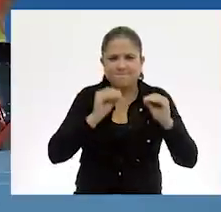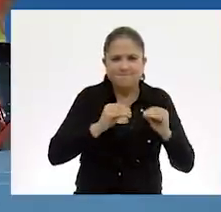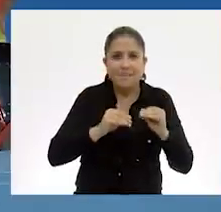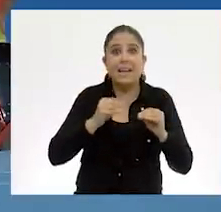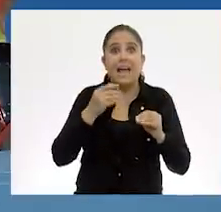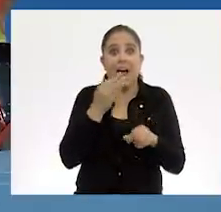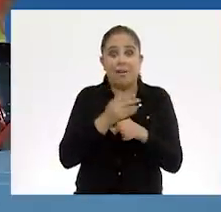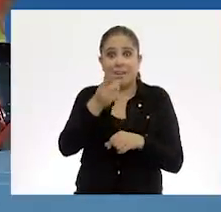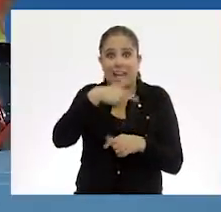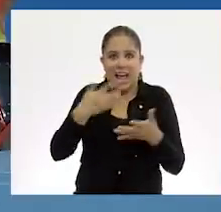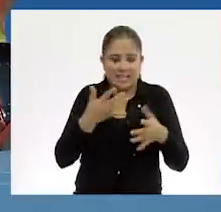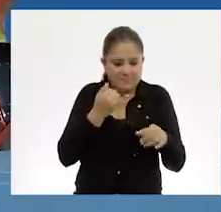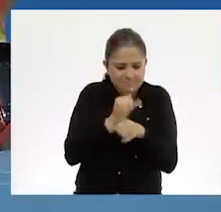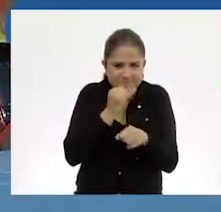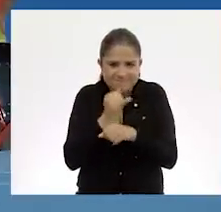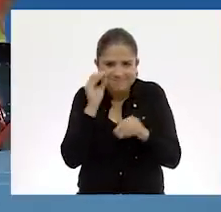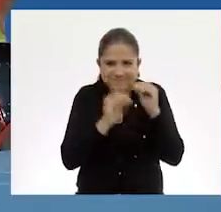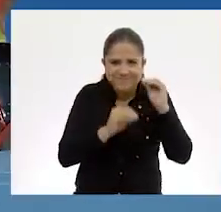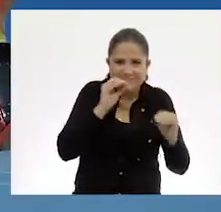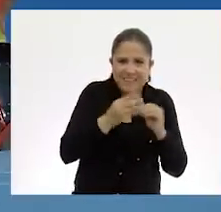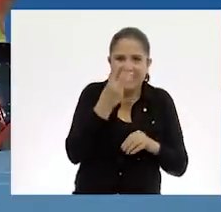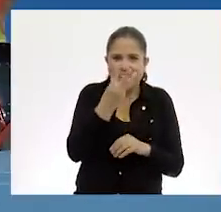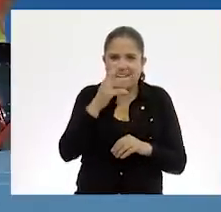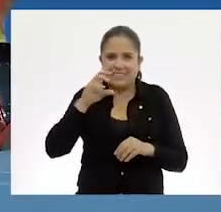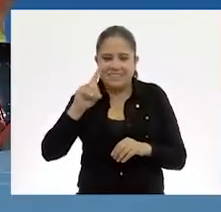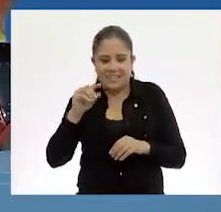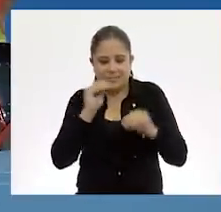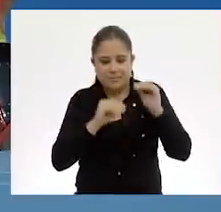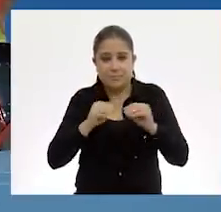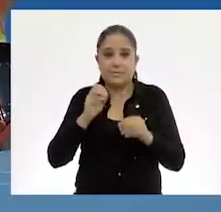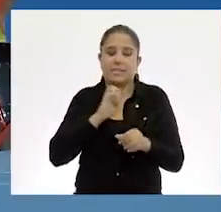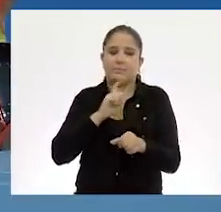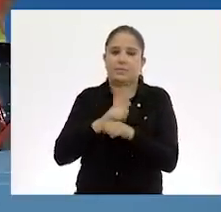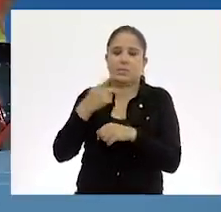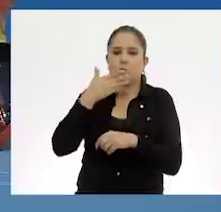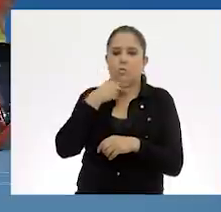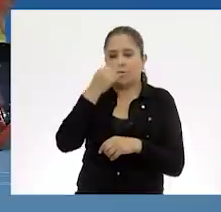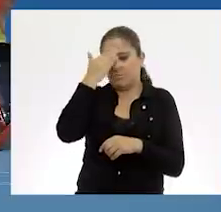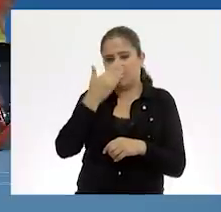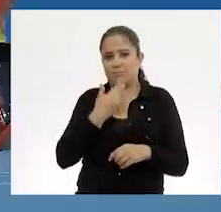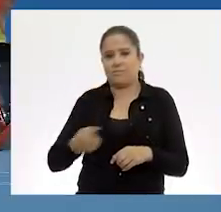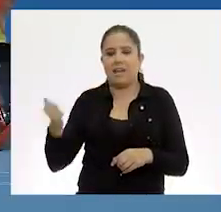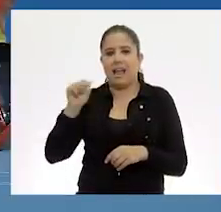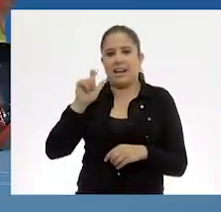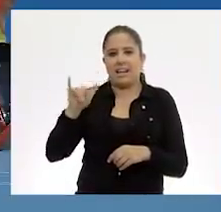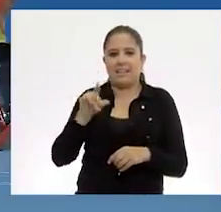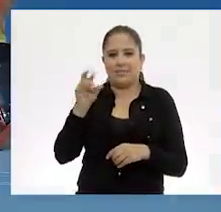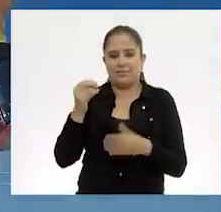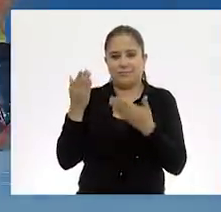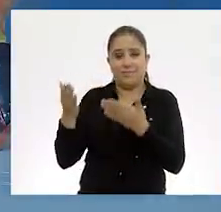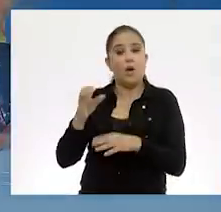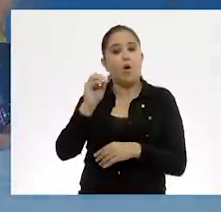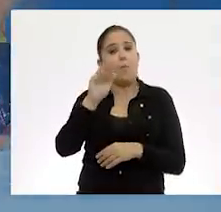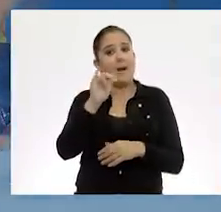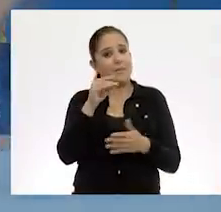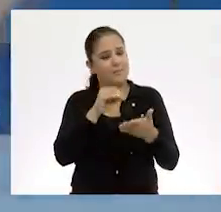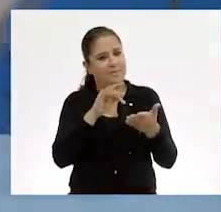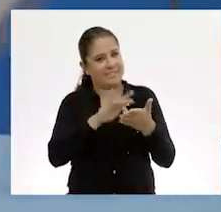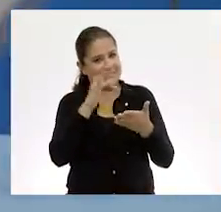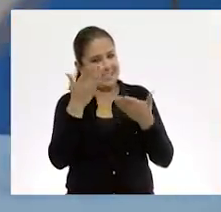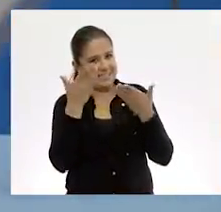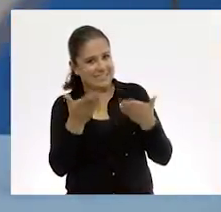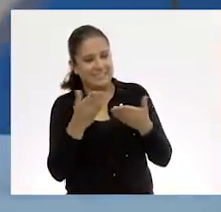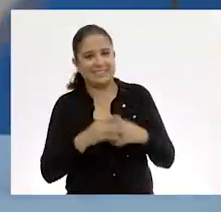una pieza tridimensional de cartonería con el apoyo del especialista Alejandro Milen. Alejandro, muchas gracias. Omar, muchas gracias.